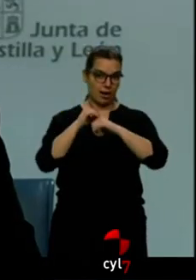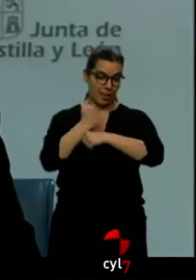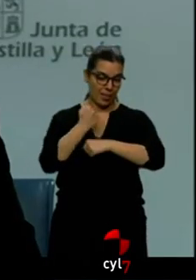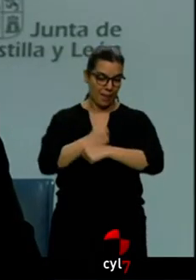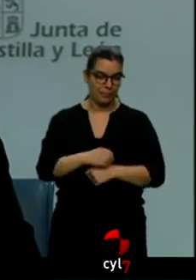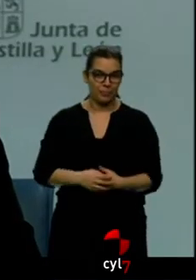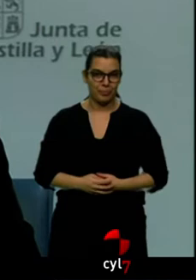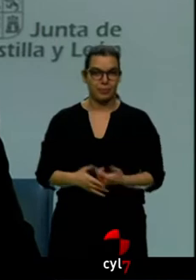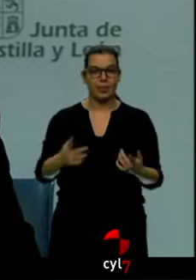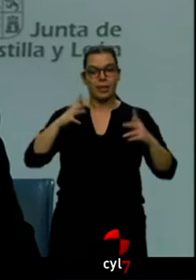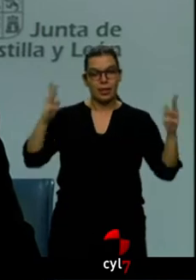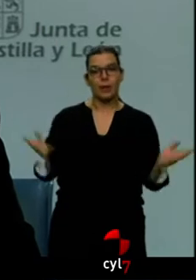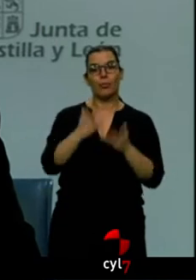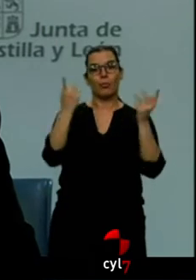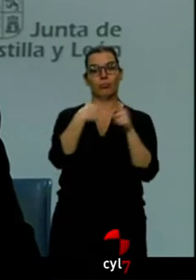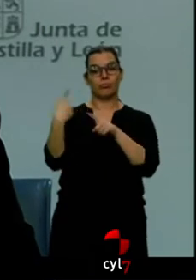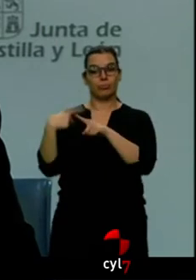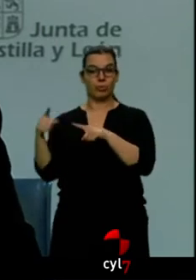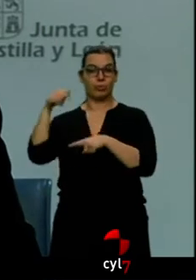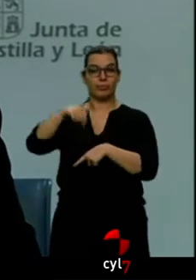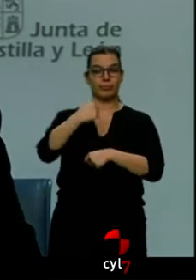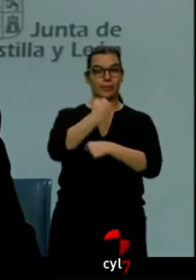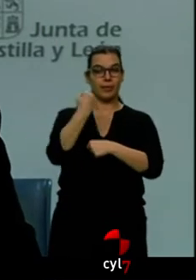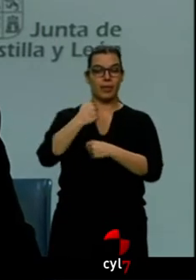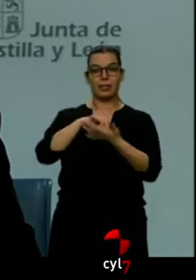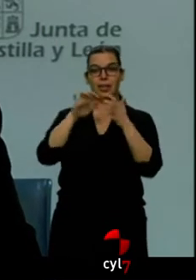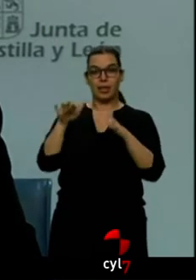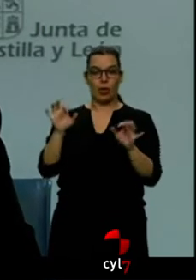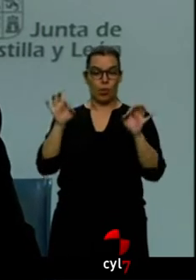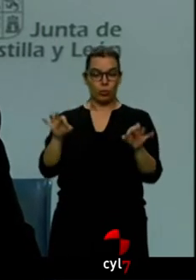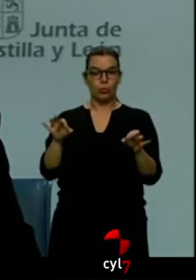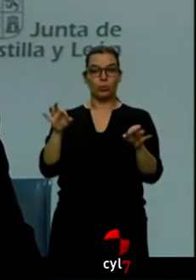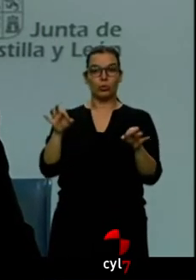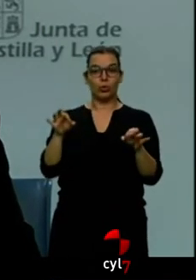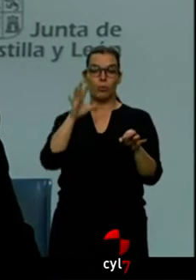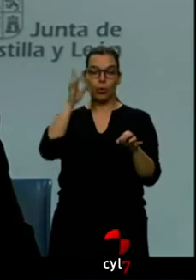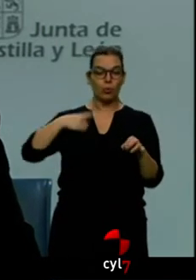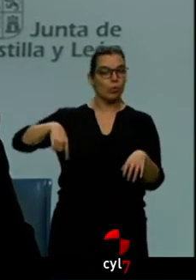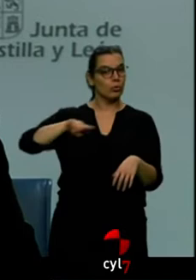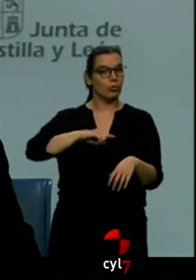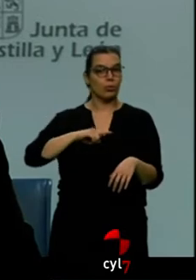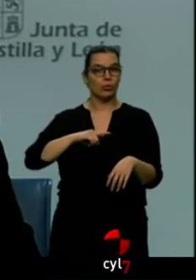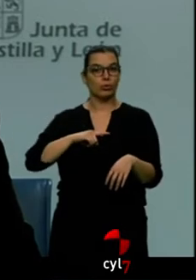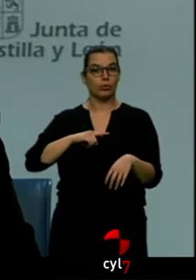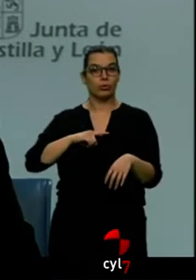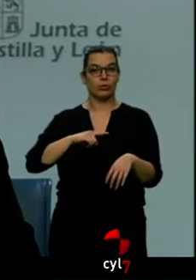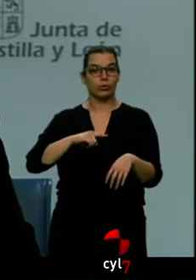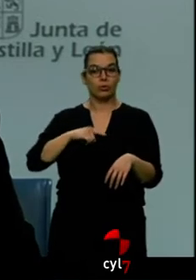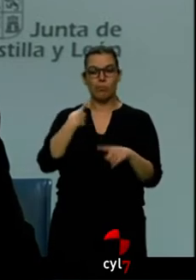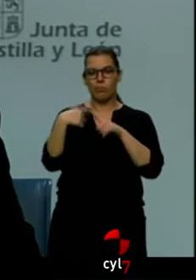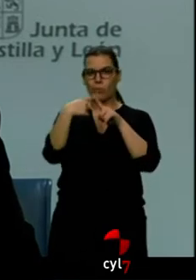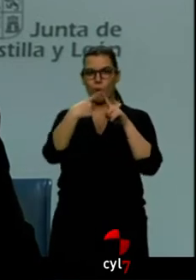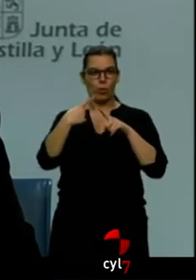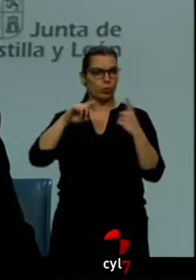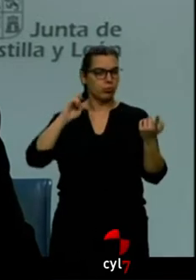de calidad de Castilla y León, precisamente teniendo en cuenta que somos la mayor despensa de productos